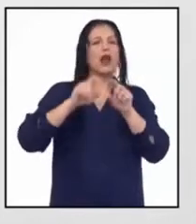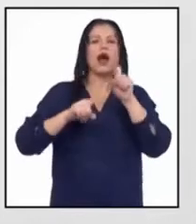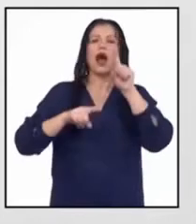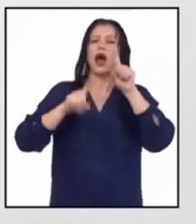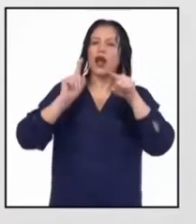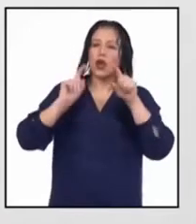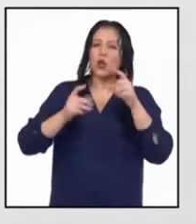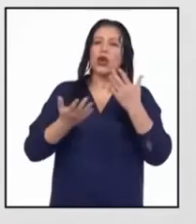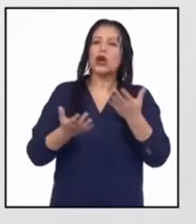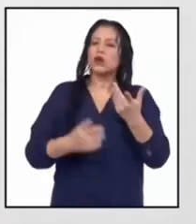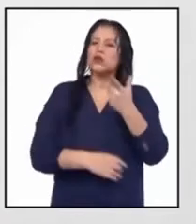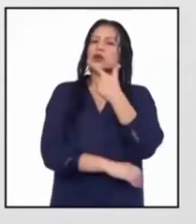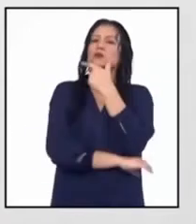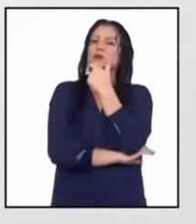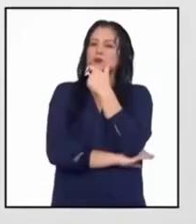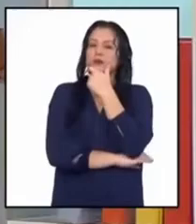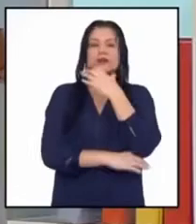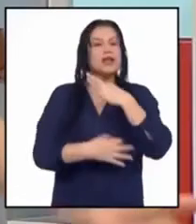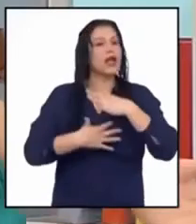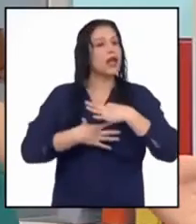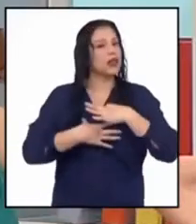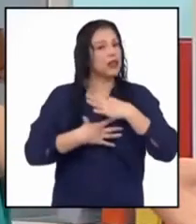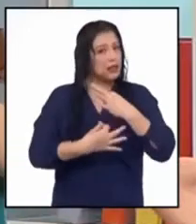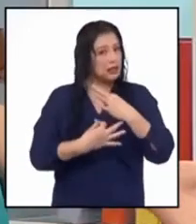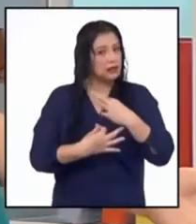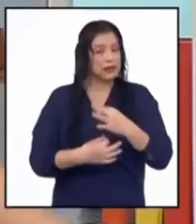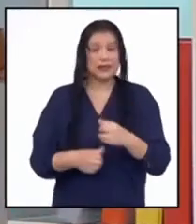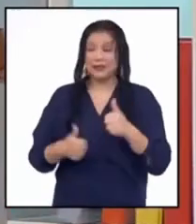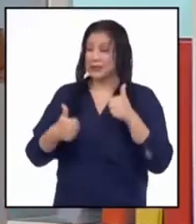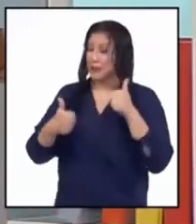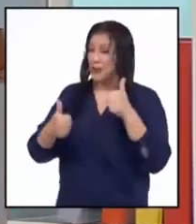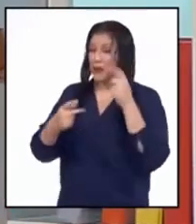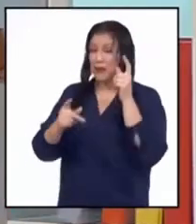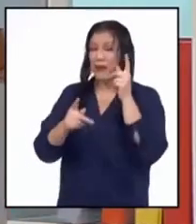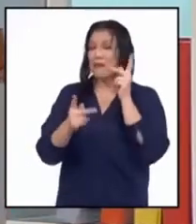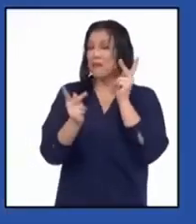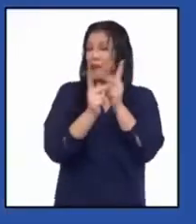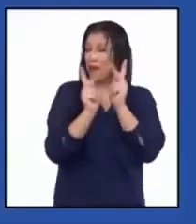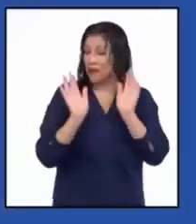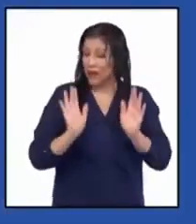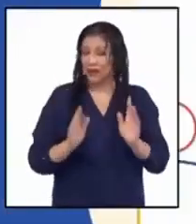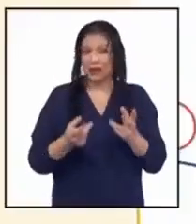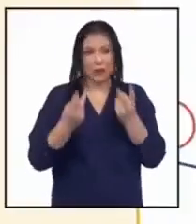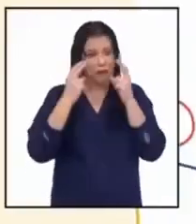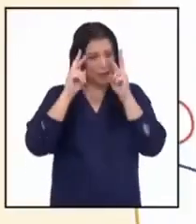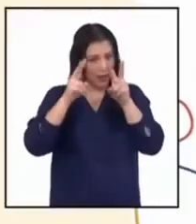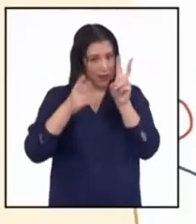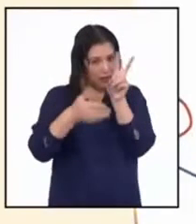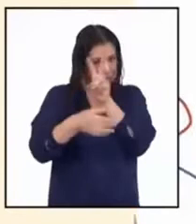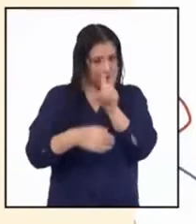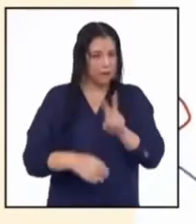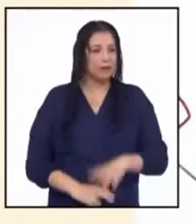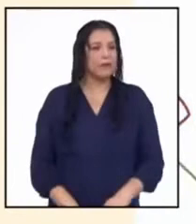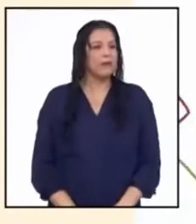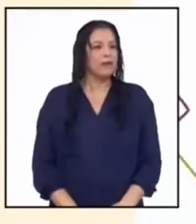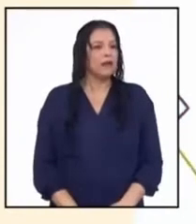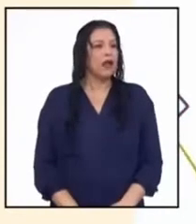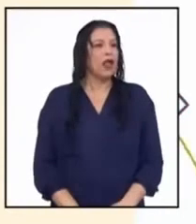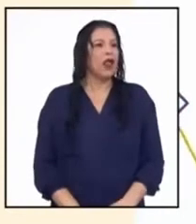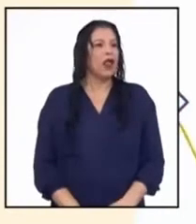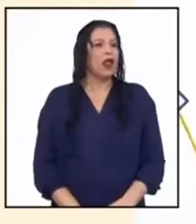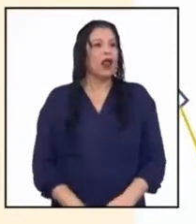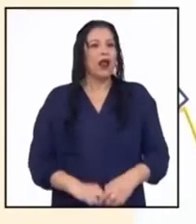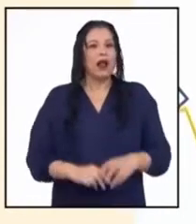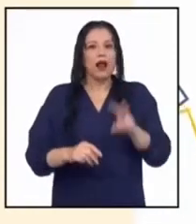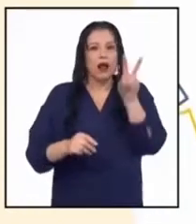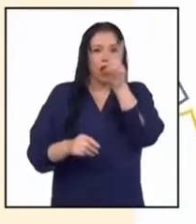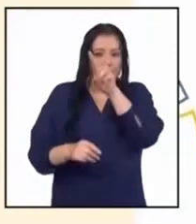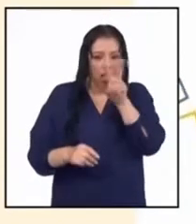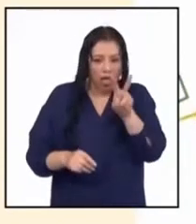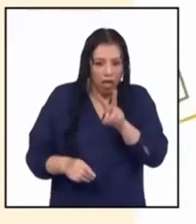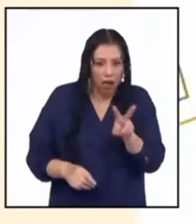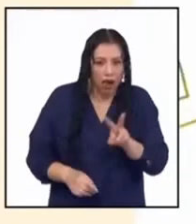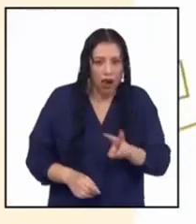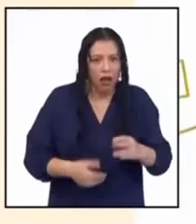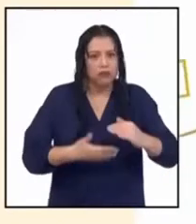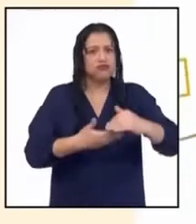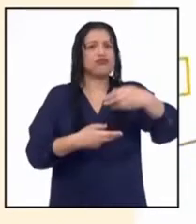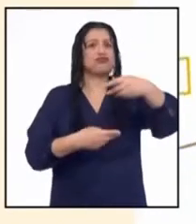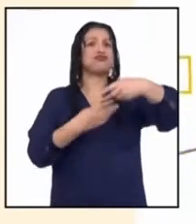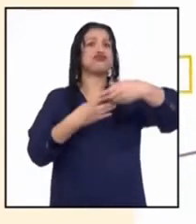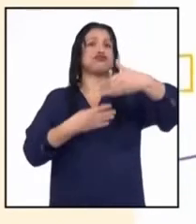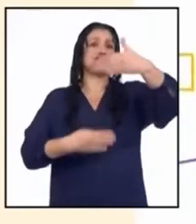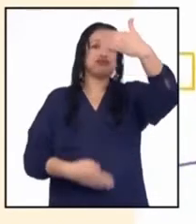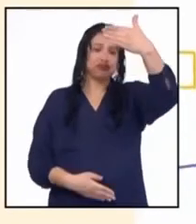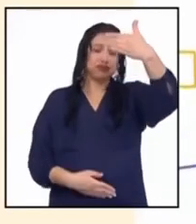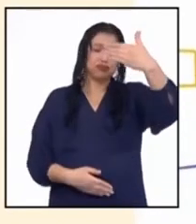muy interesantes. ¡Perfecto, profesora! ¡Veámoslo entonces! ¡Guau! Es un poco largo, profesora.